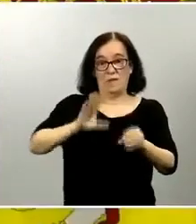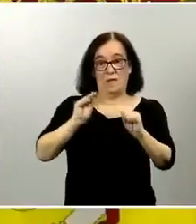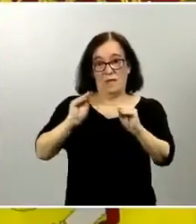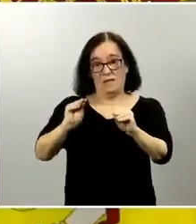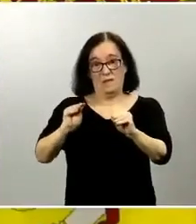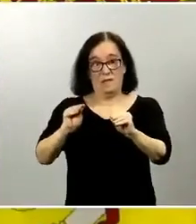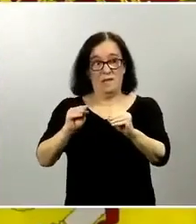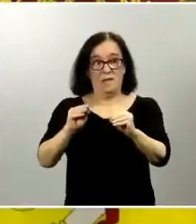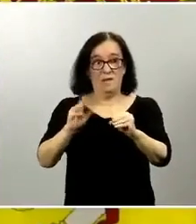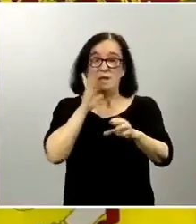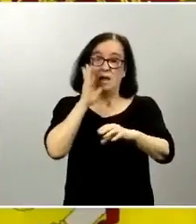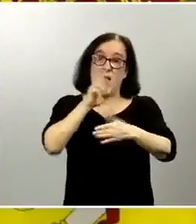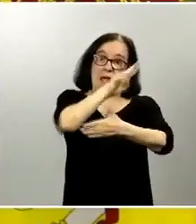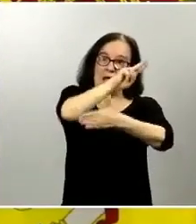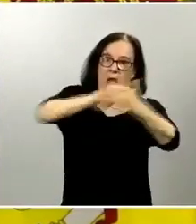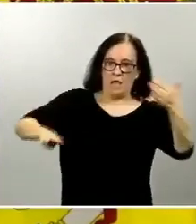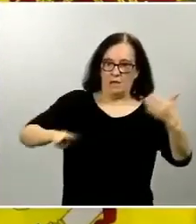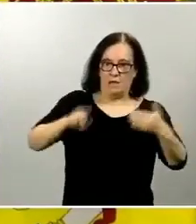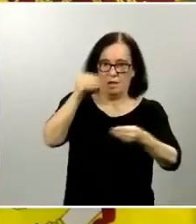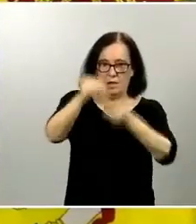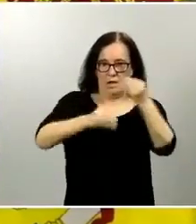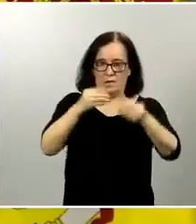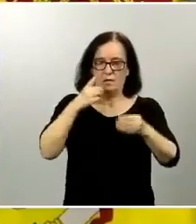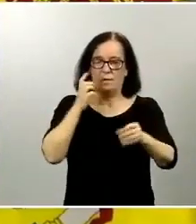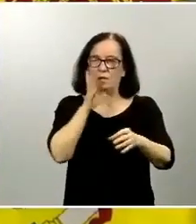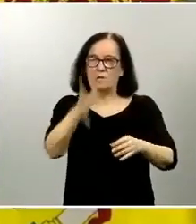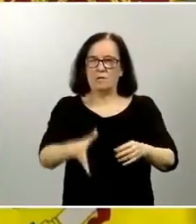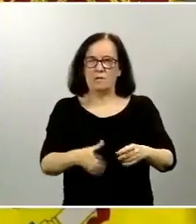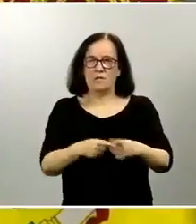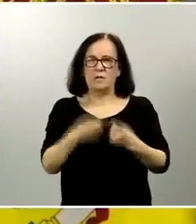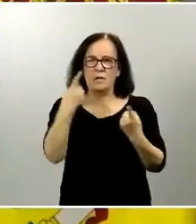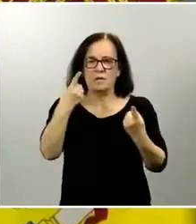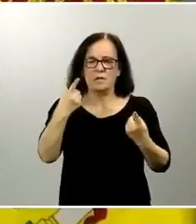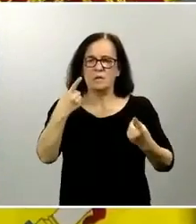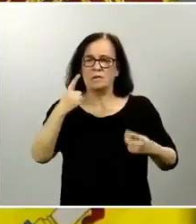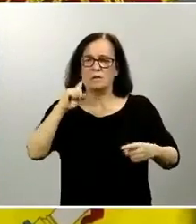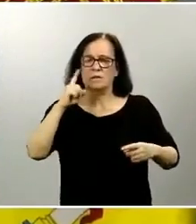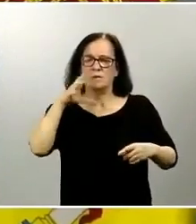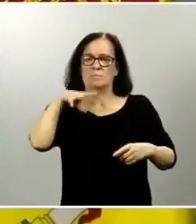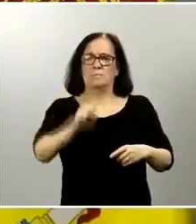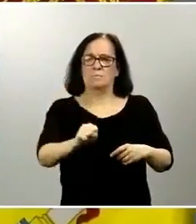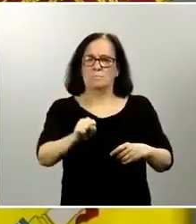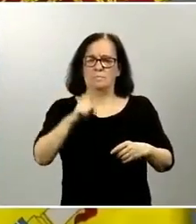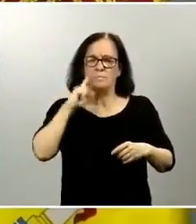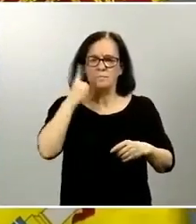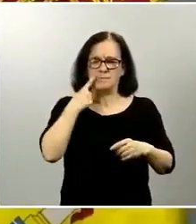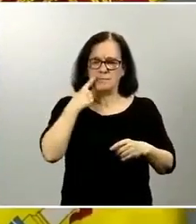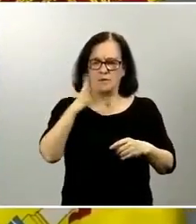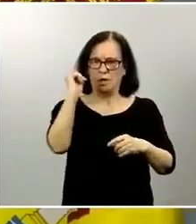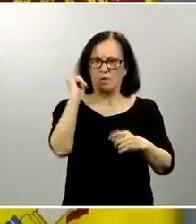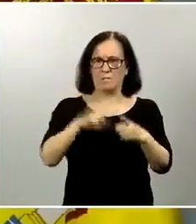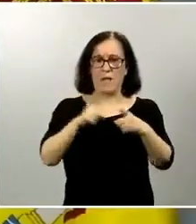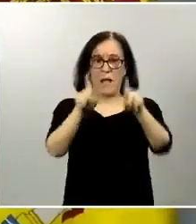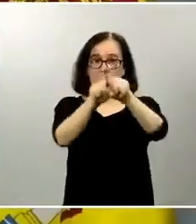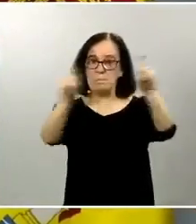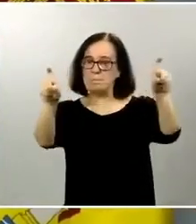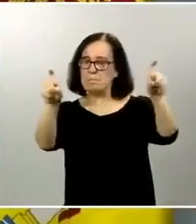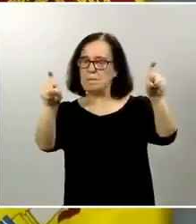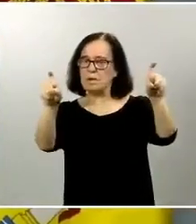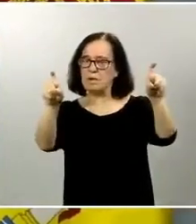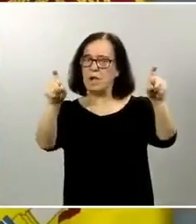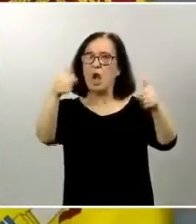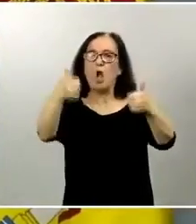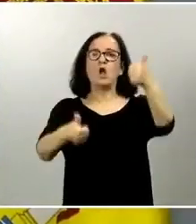de galicia viene motivado por una intervención que existía sobre una empresa que estaba en concurso